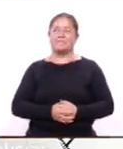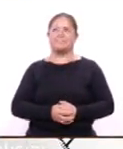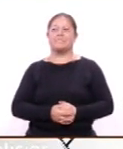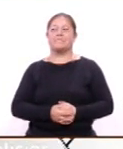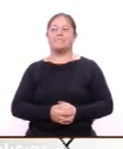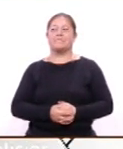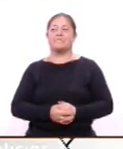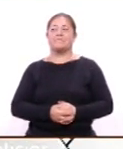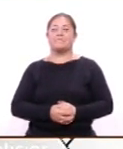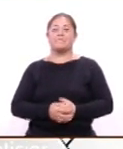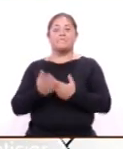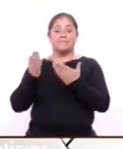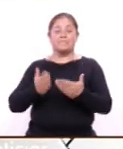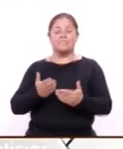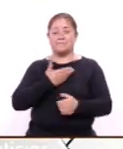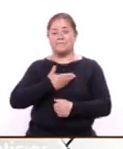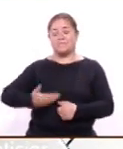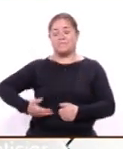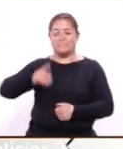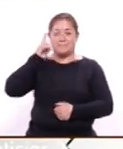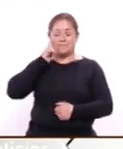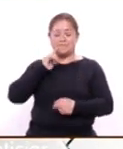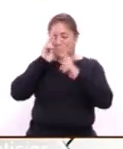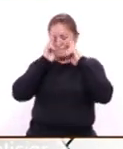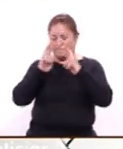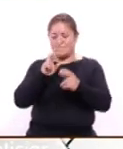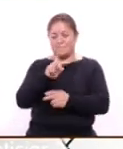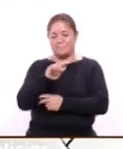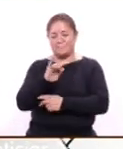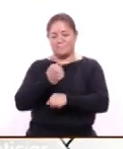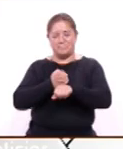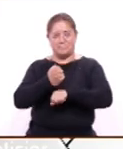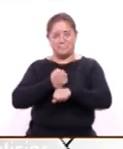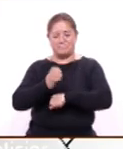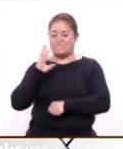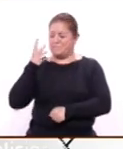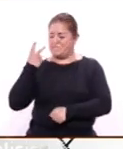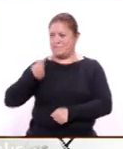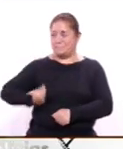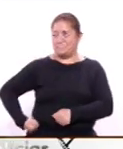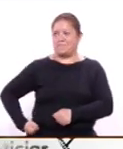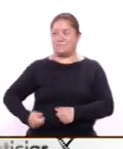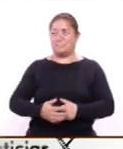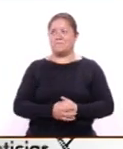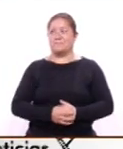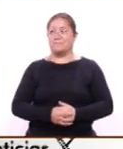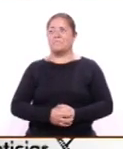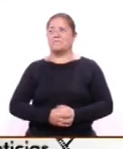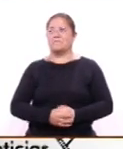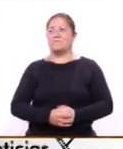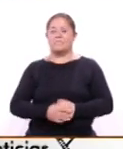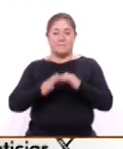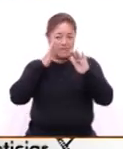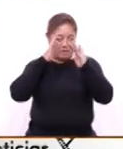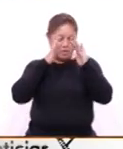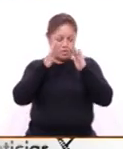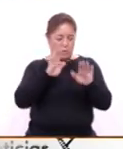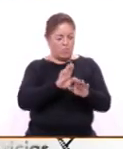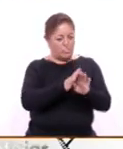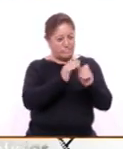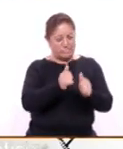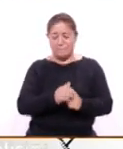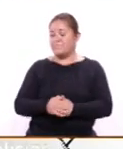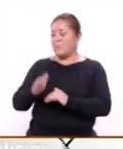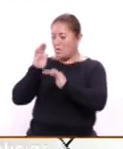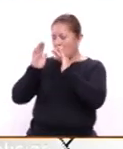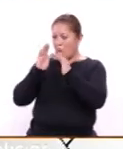Se encuentra con nosotros la presidenta honorífica del Sistema Estatal DIF, Mariana Espinosa de los Monteros. ¿Qué tal? ¿Cómo está? Hola, Nelly. ¿Cómo estás? Buenos